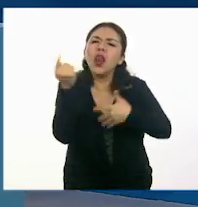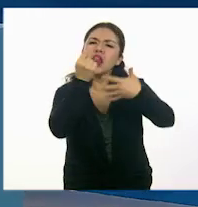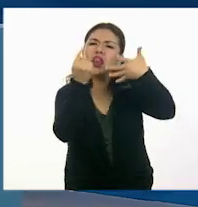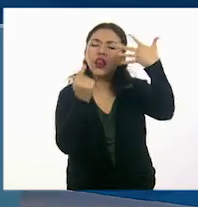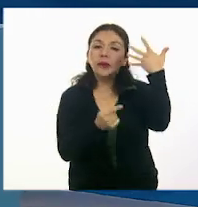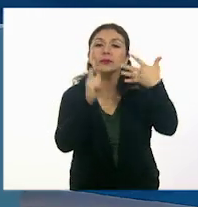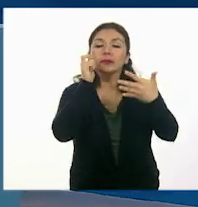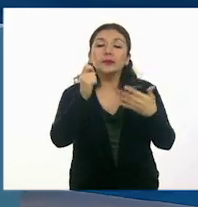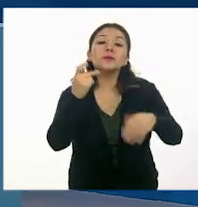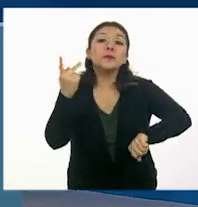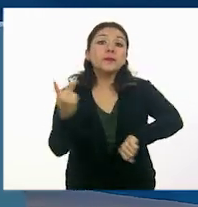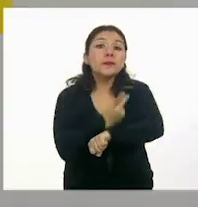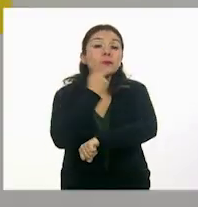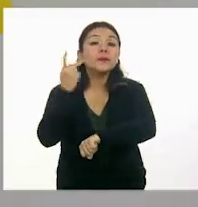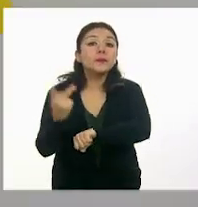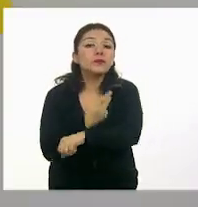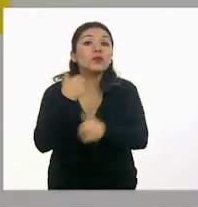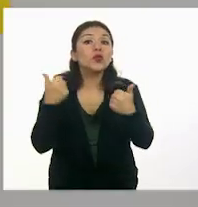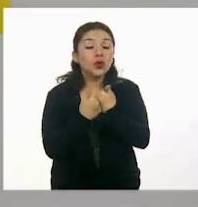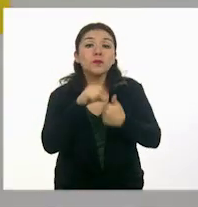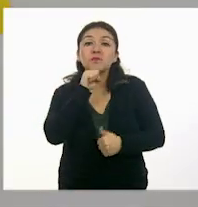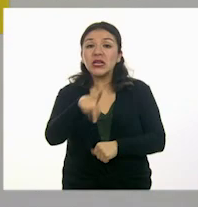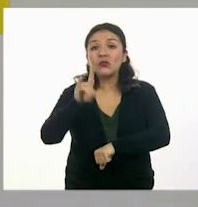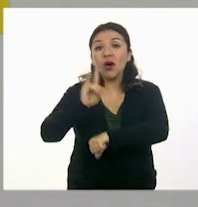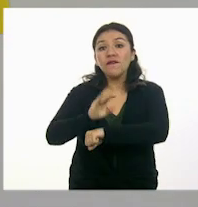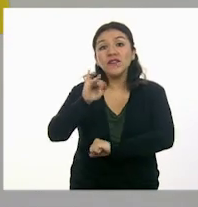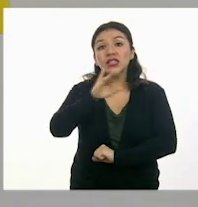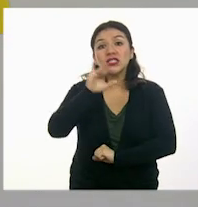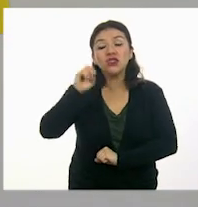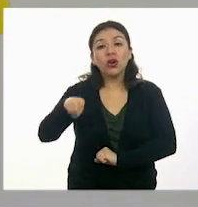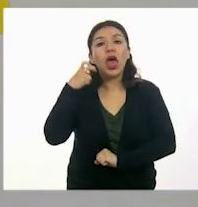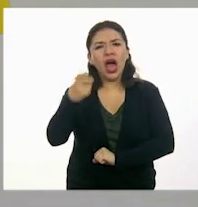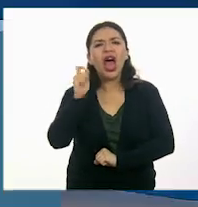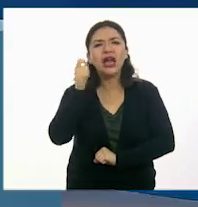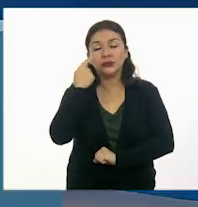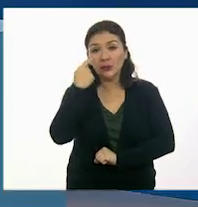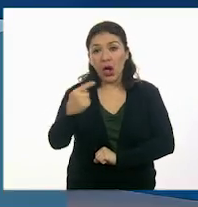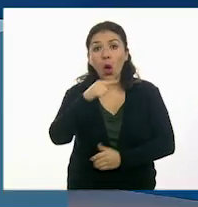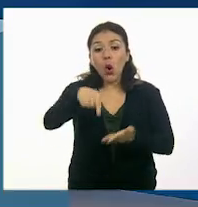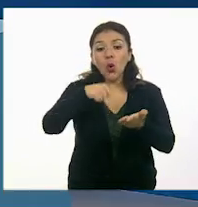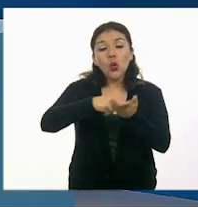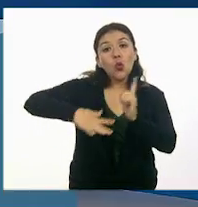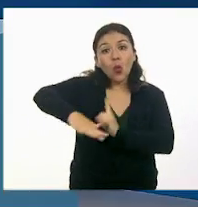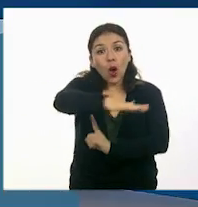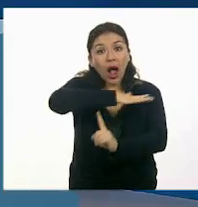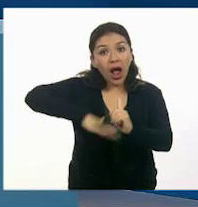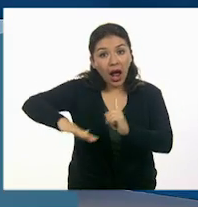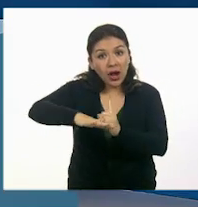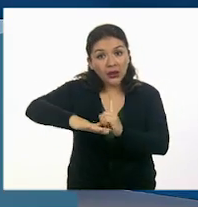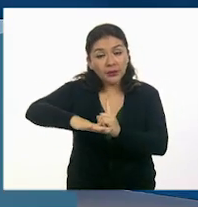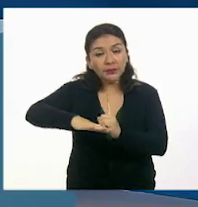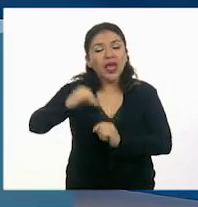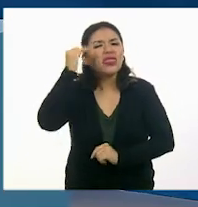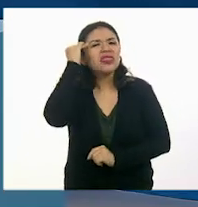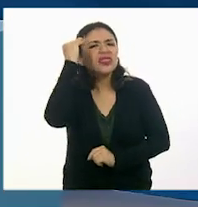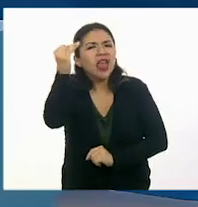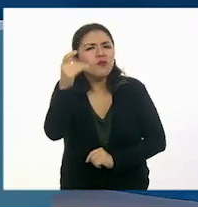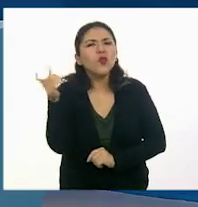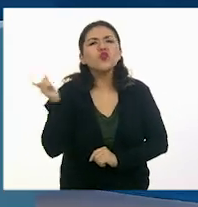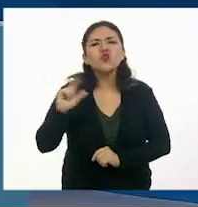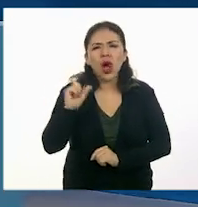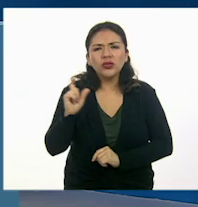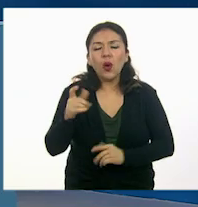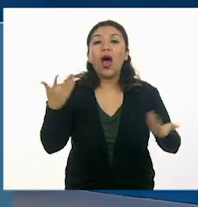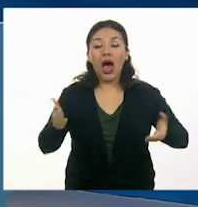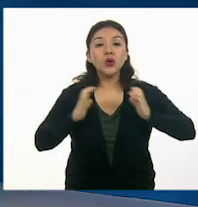transcurren a través de la ficción y esos elementos son el espacio, el tiempo y el